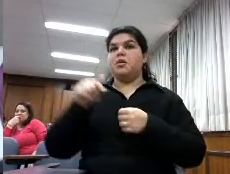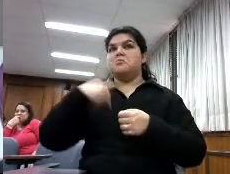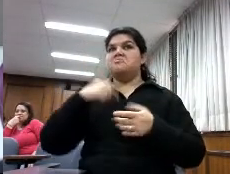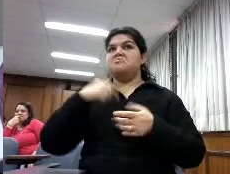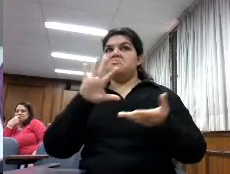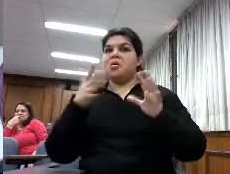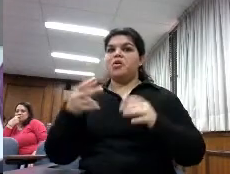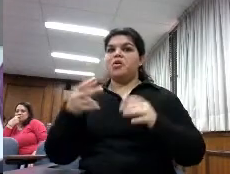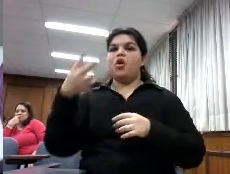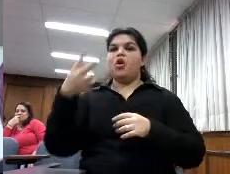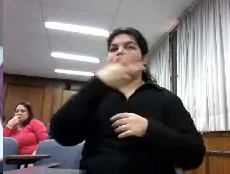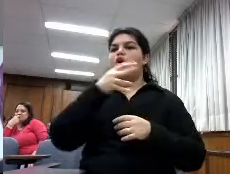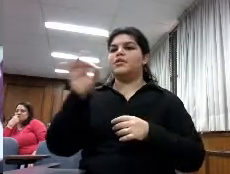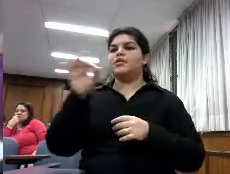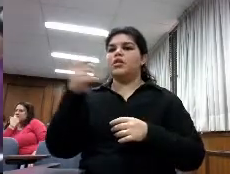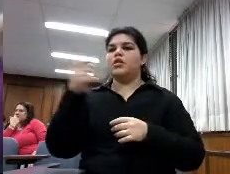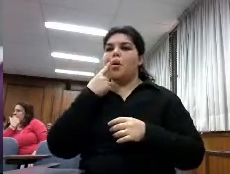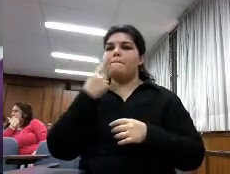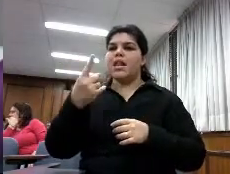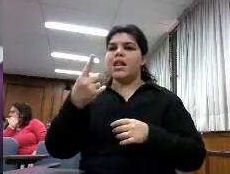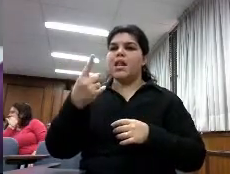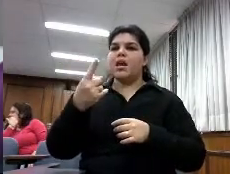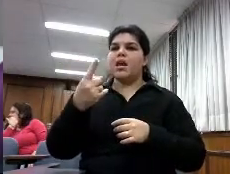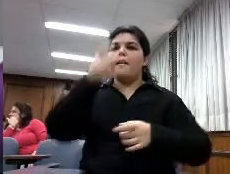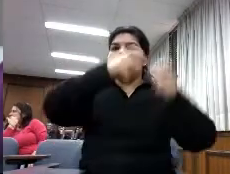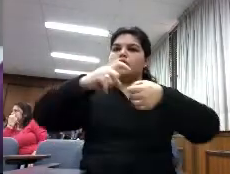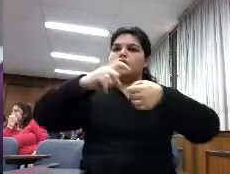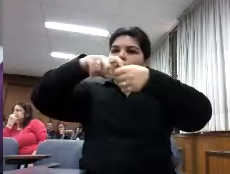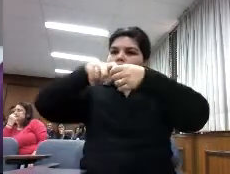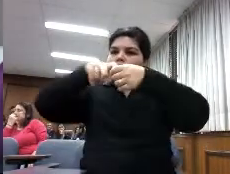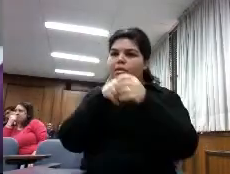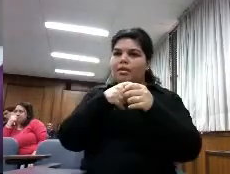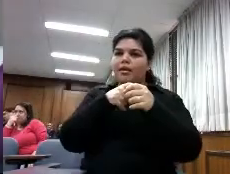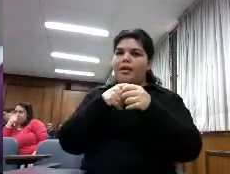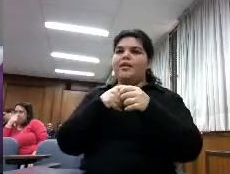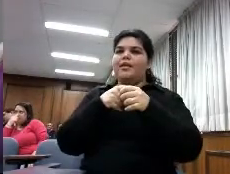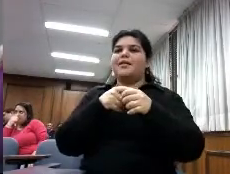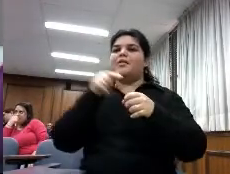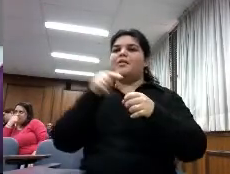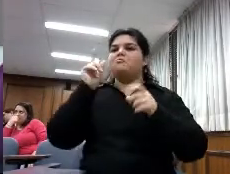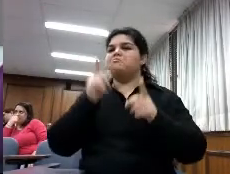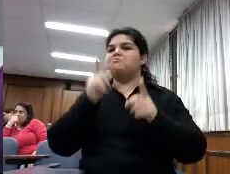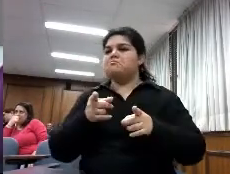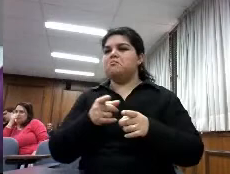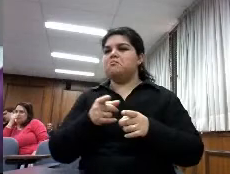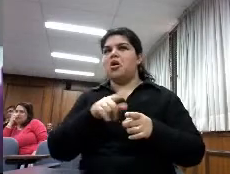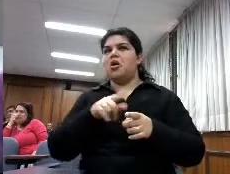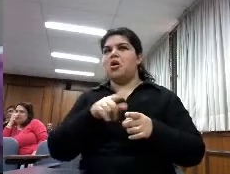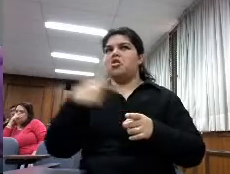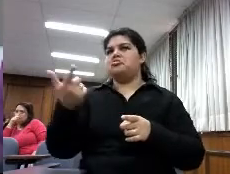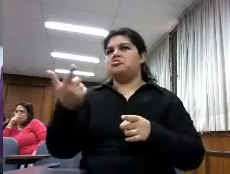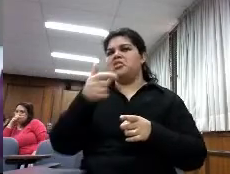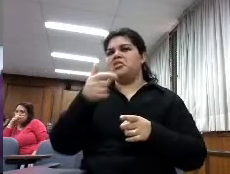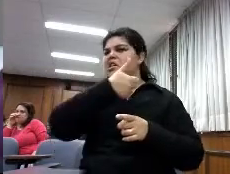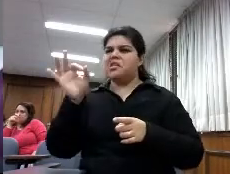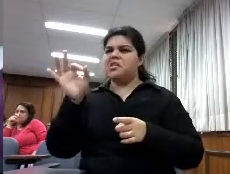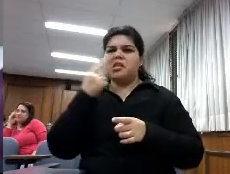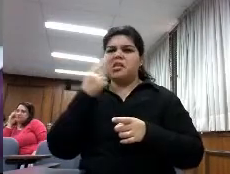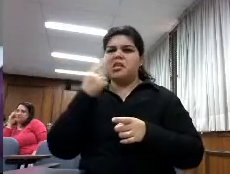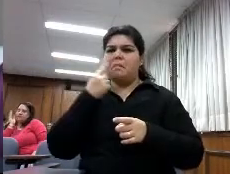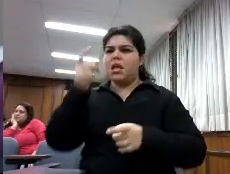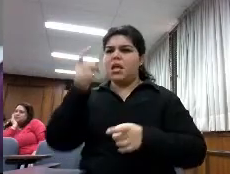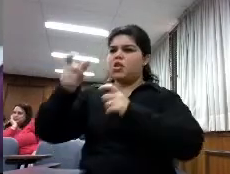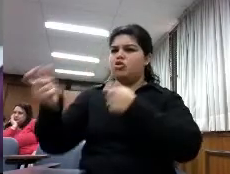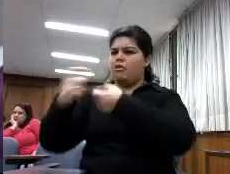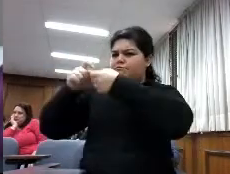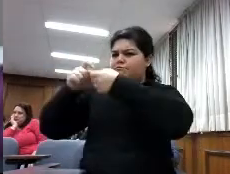seguidores en los grupos que tengo en lectura social tenemos casi 60.000 personas que nos siguen en